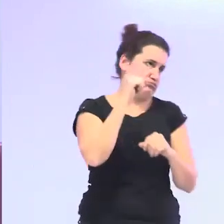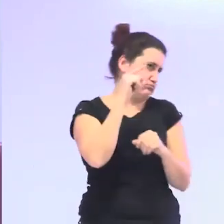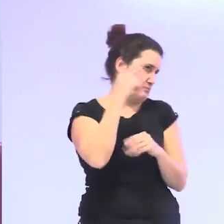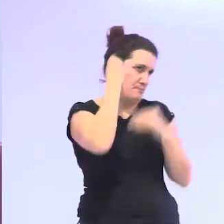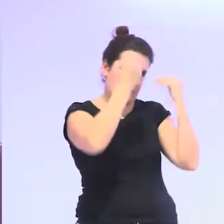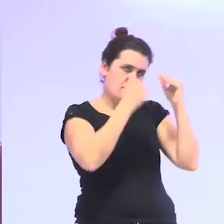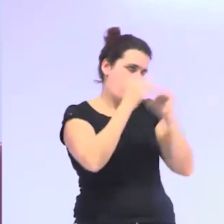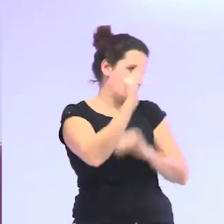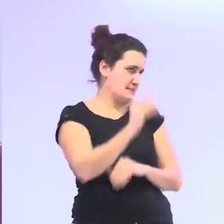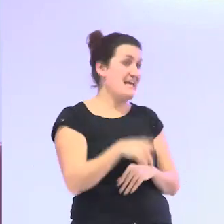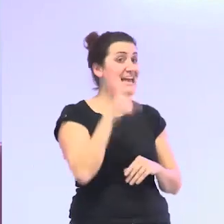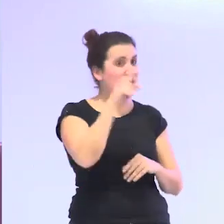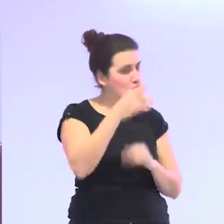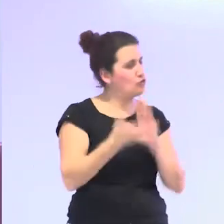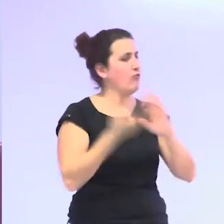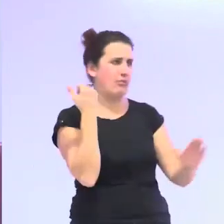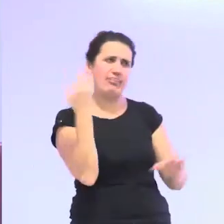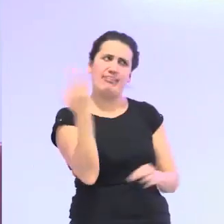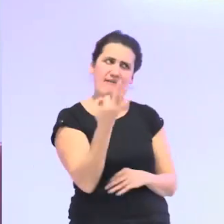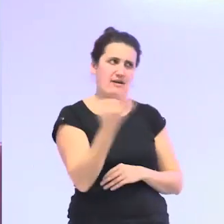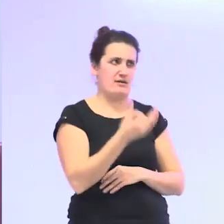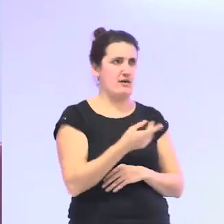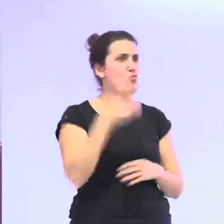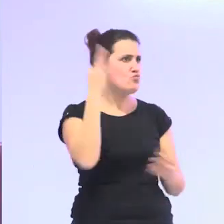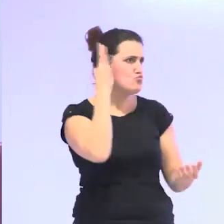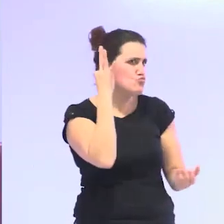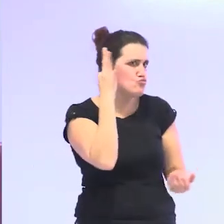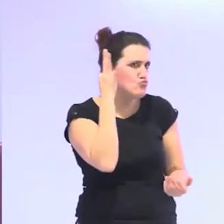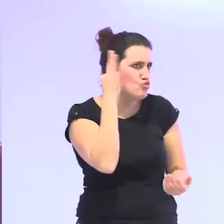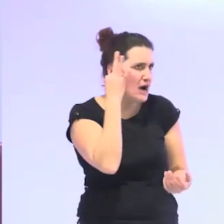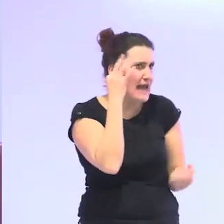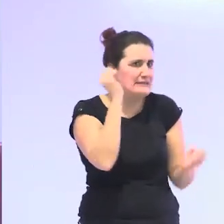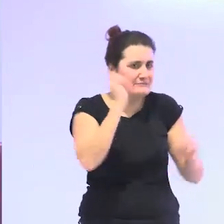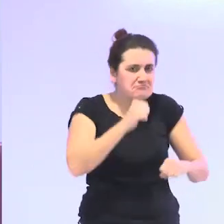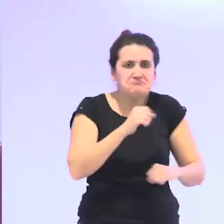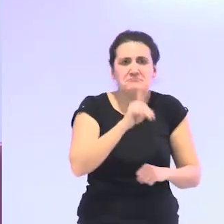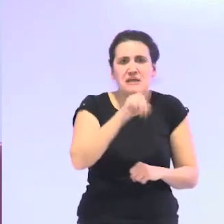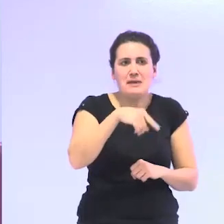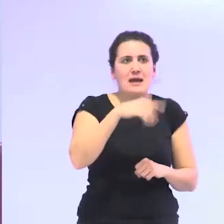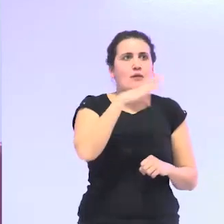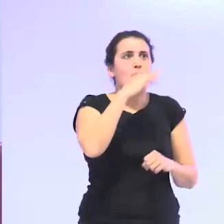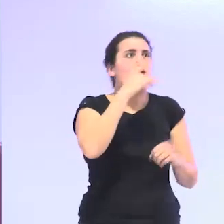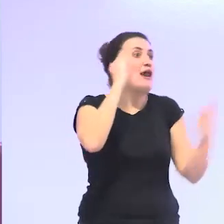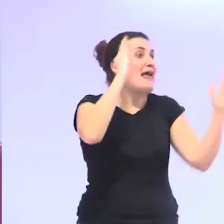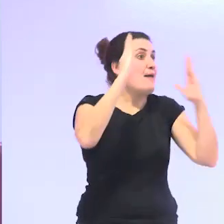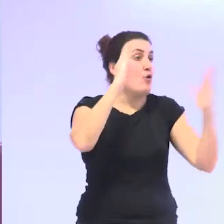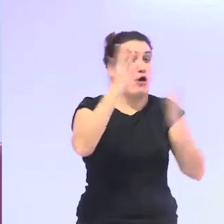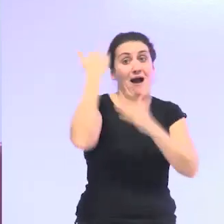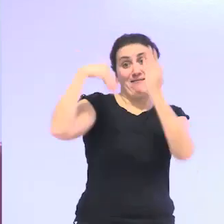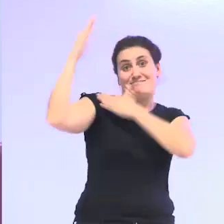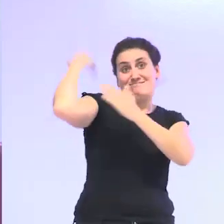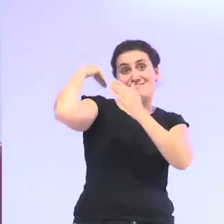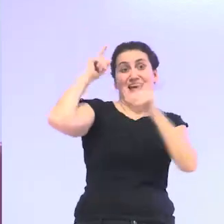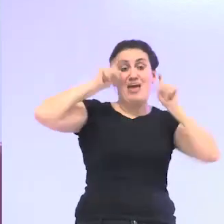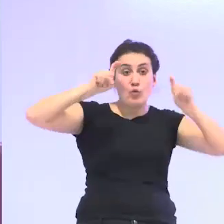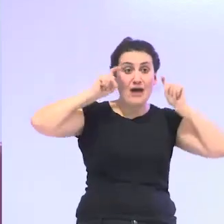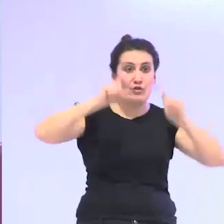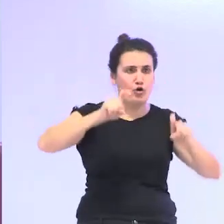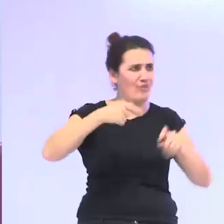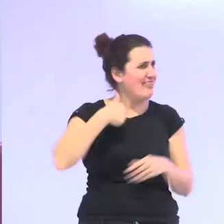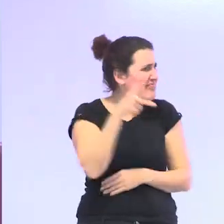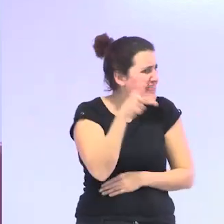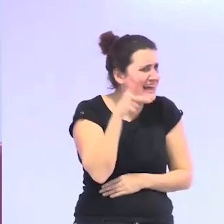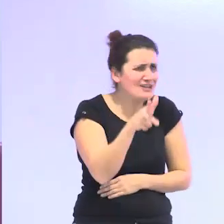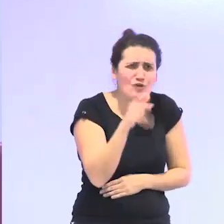también hay que desvelarlo hay que decir que las mujeres precisamente también por la época en que han sido educadas tienen todo el